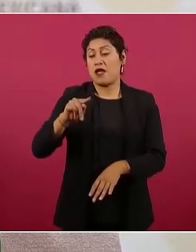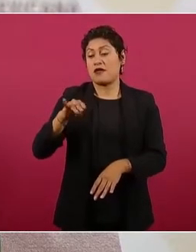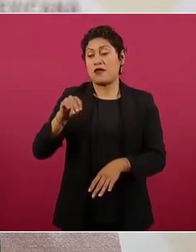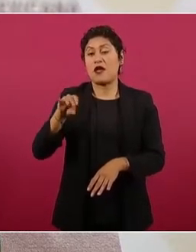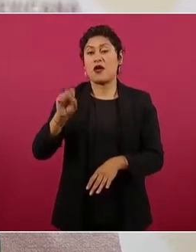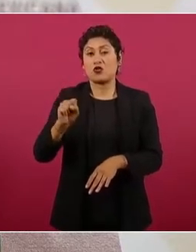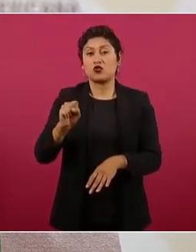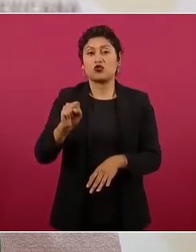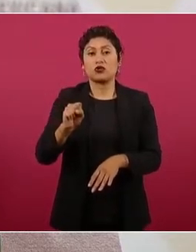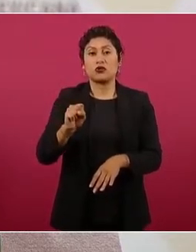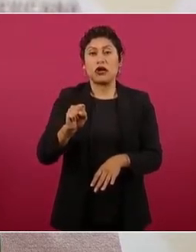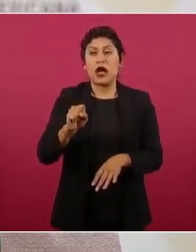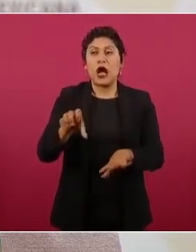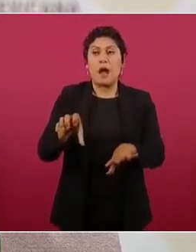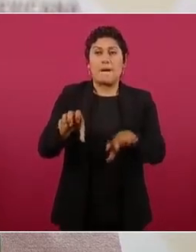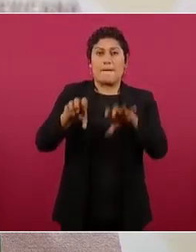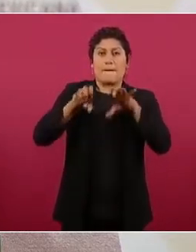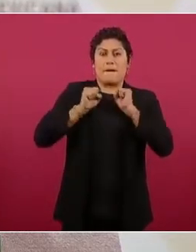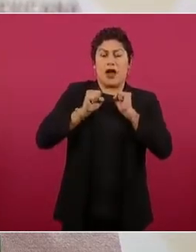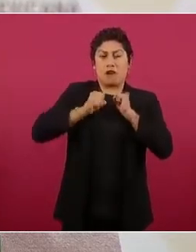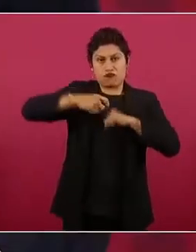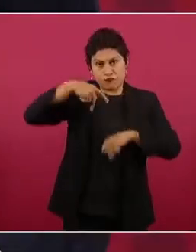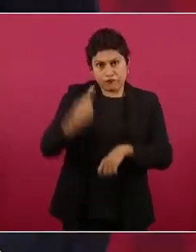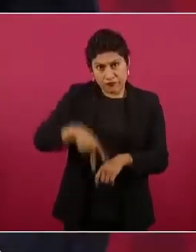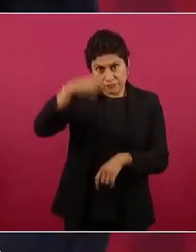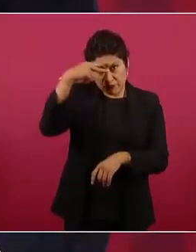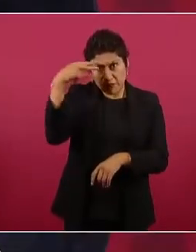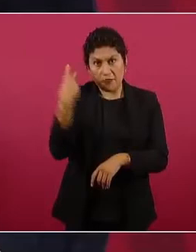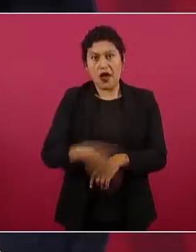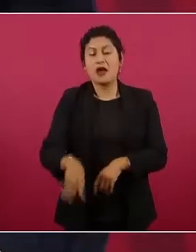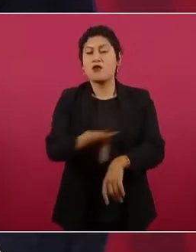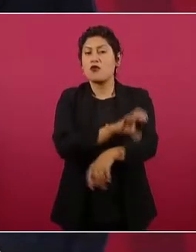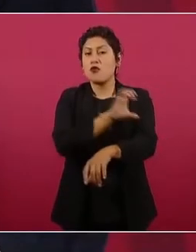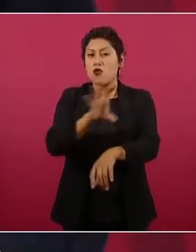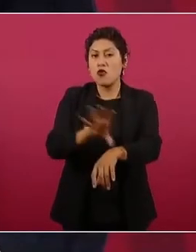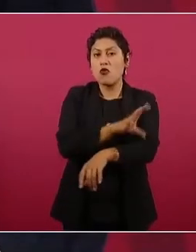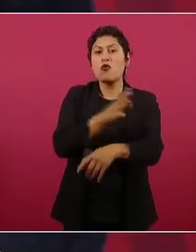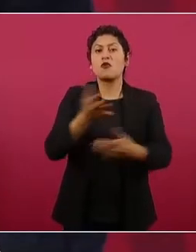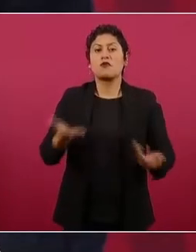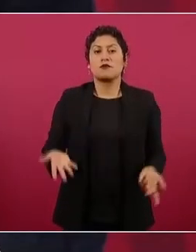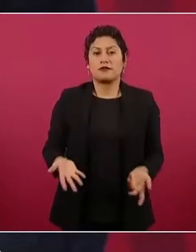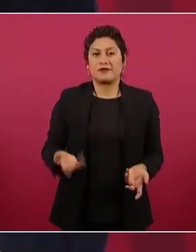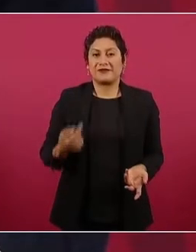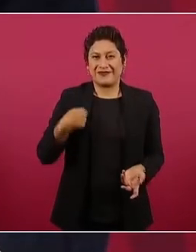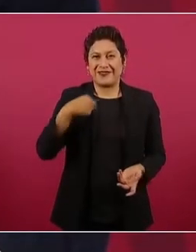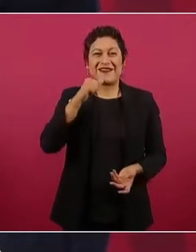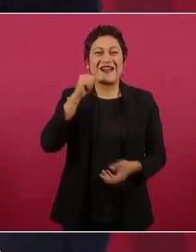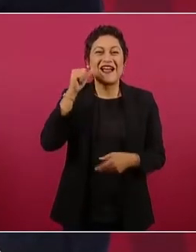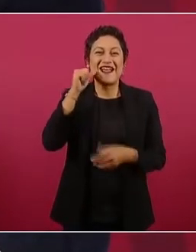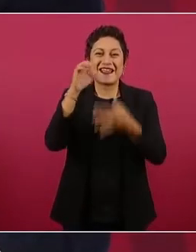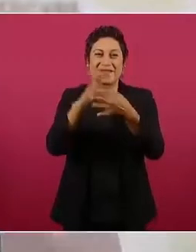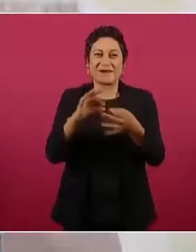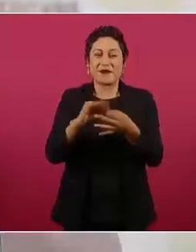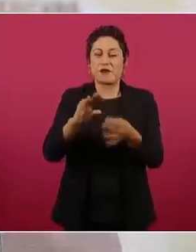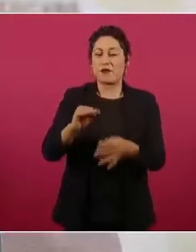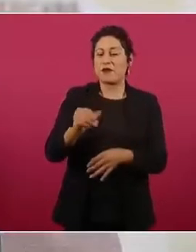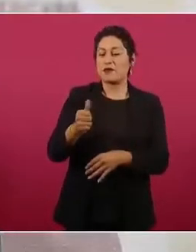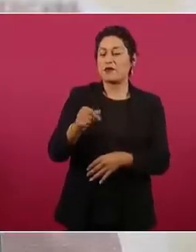Ayer hablaba yo, 96.6 por ciento de la población de México,